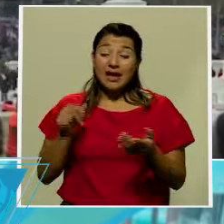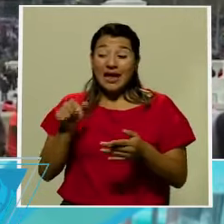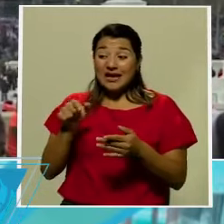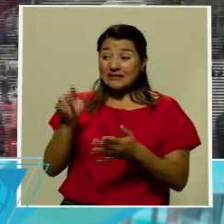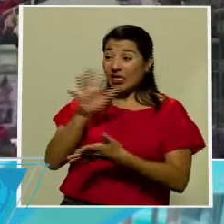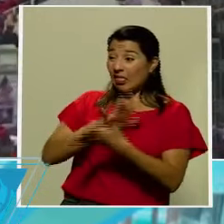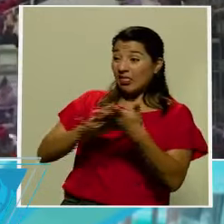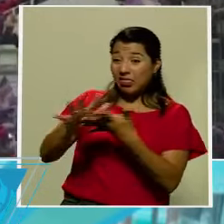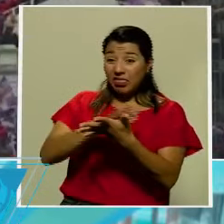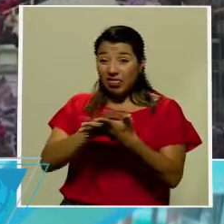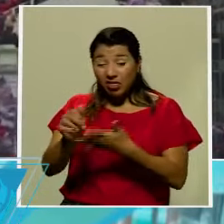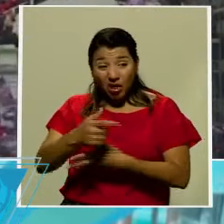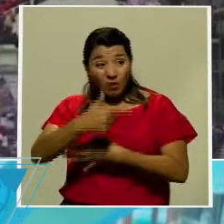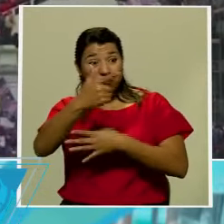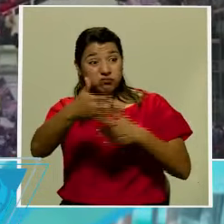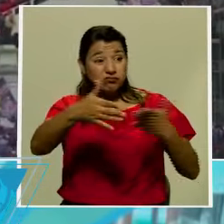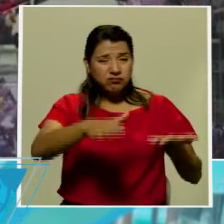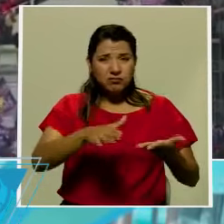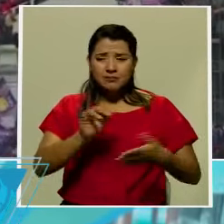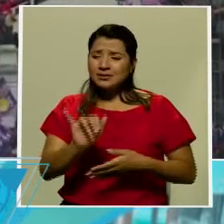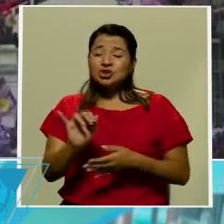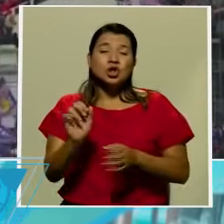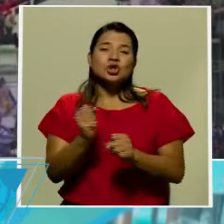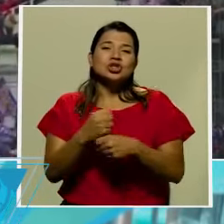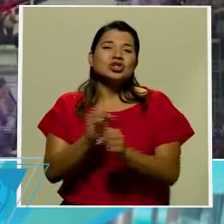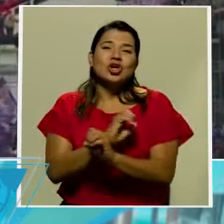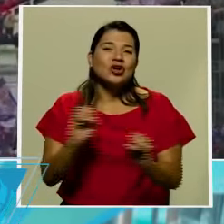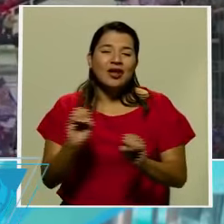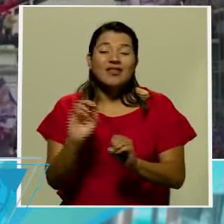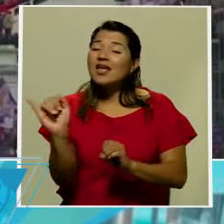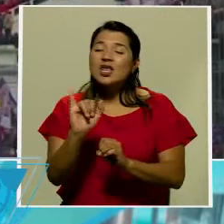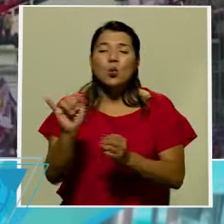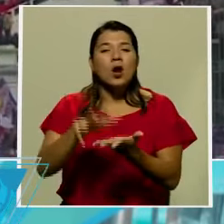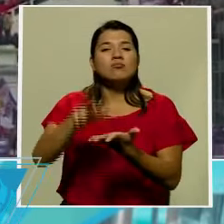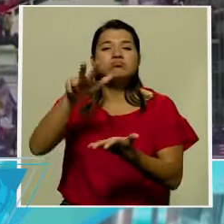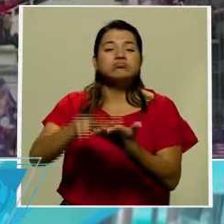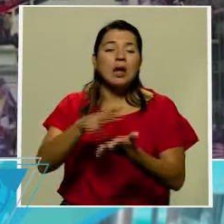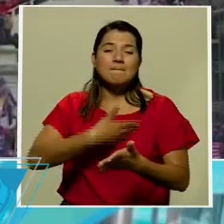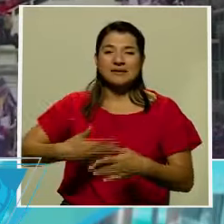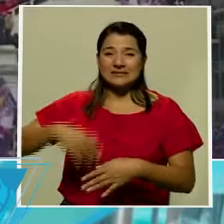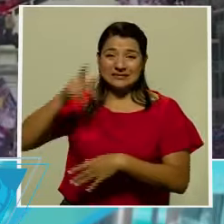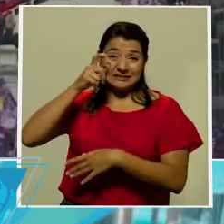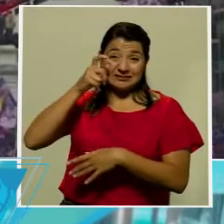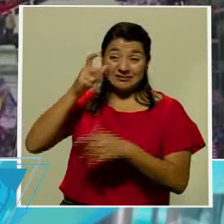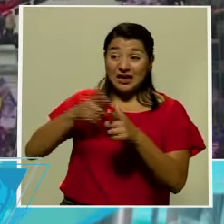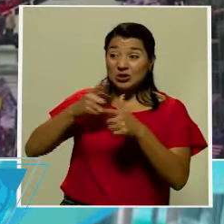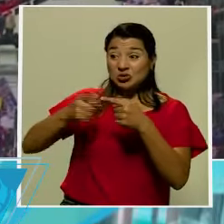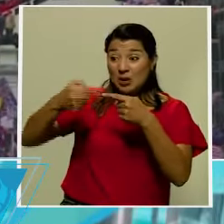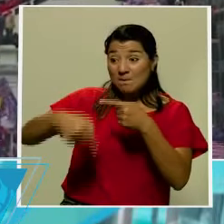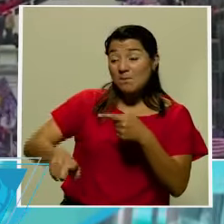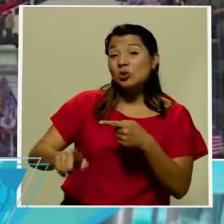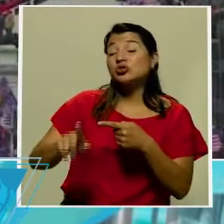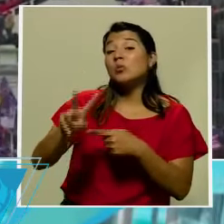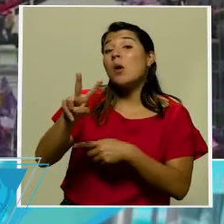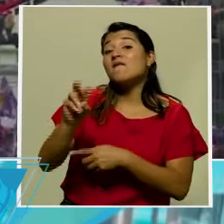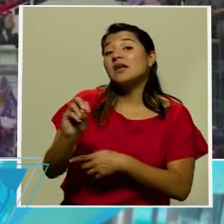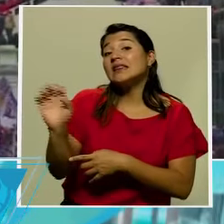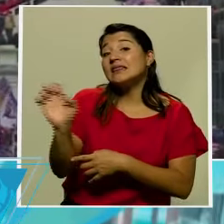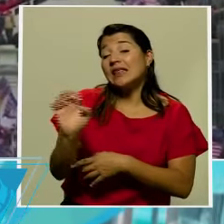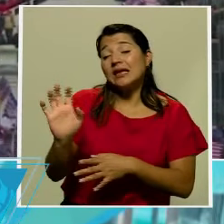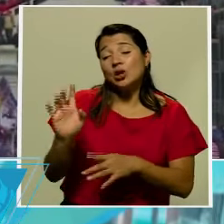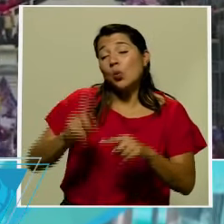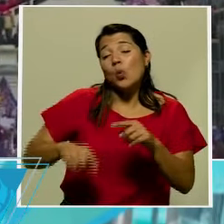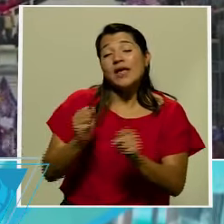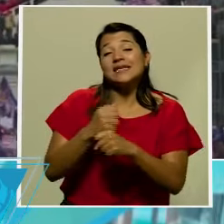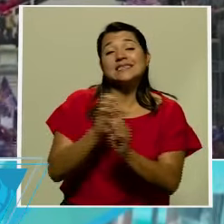recurso que ni Donald Trump ni sus seguidores, por más que tomen el Capitolio, de aquí al 20 de enero pueden ejecutar para detener